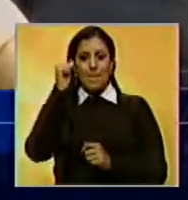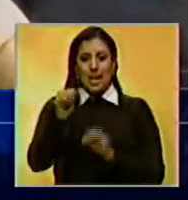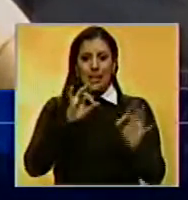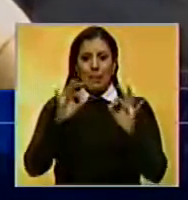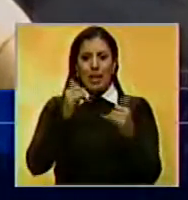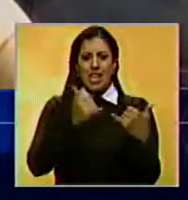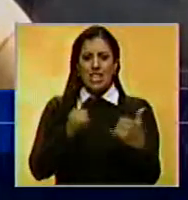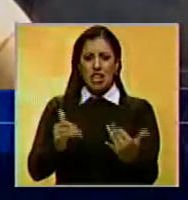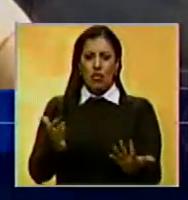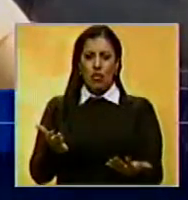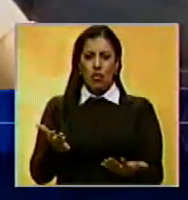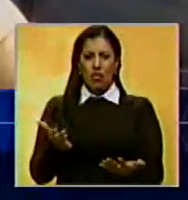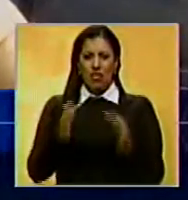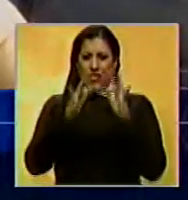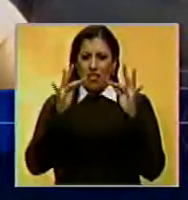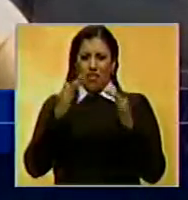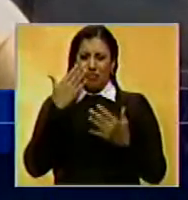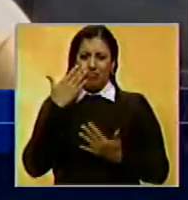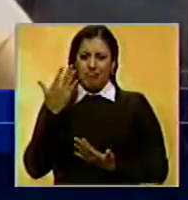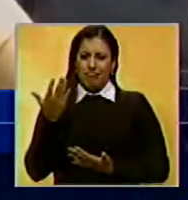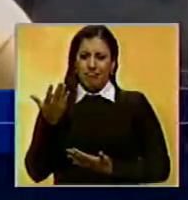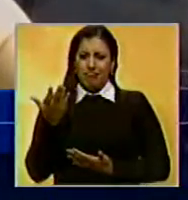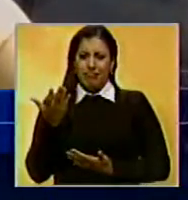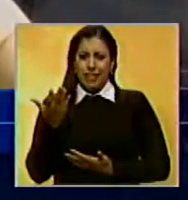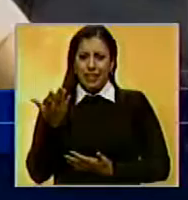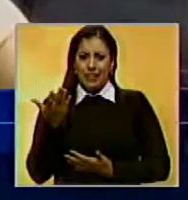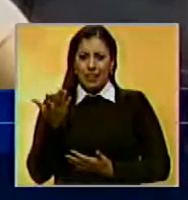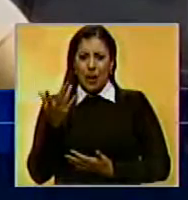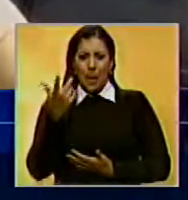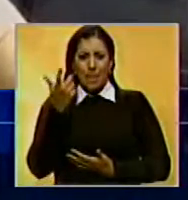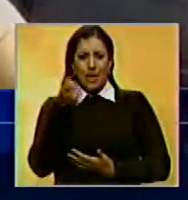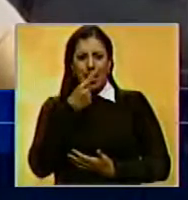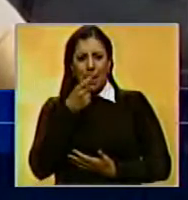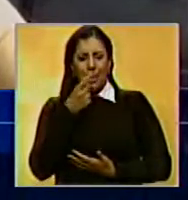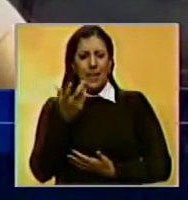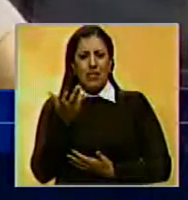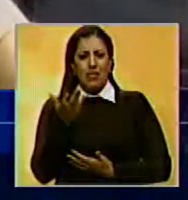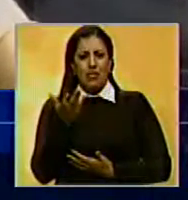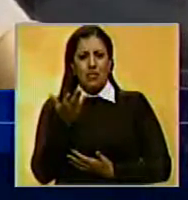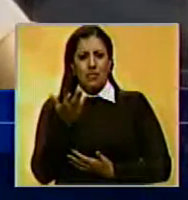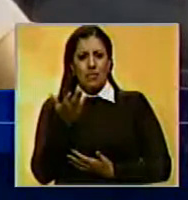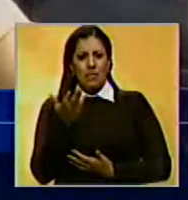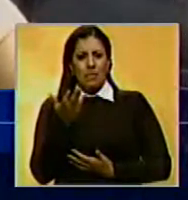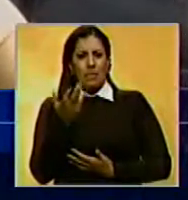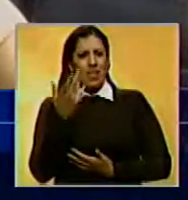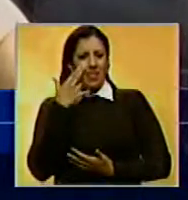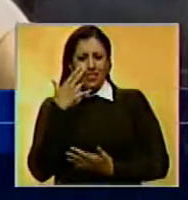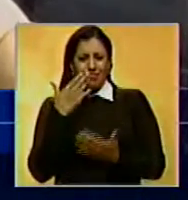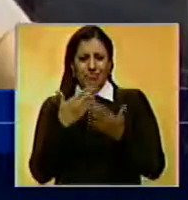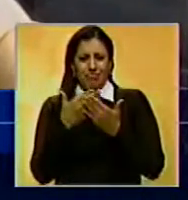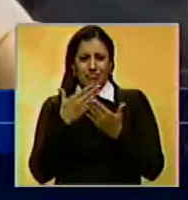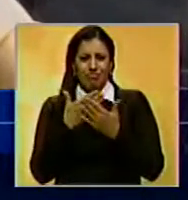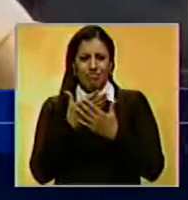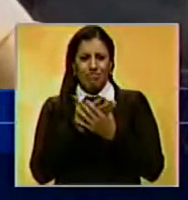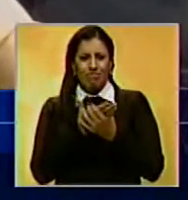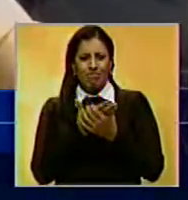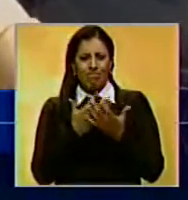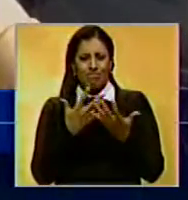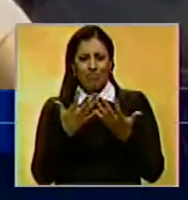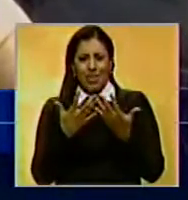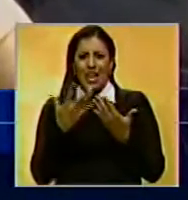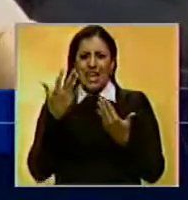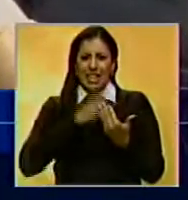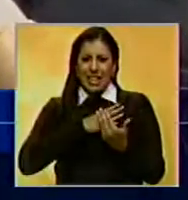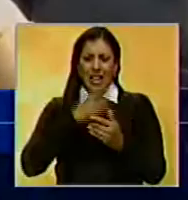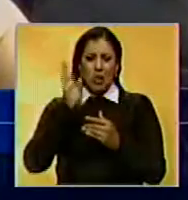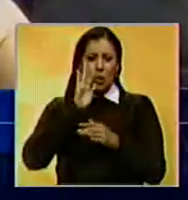hijos, de una forma de que los medicó, le dio pastillas. Esto es un hecho que ya